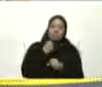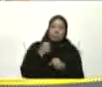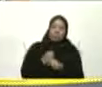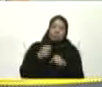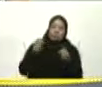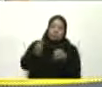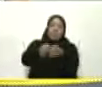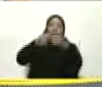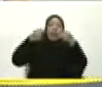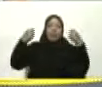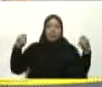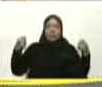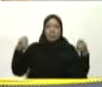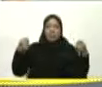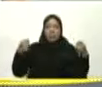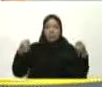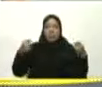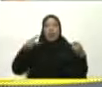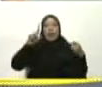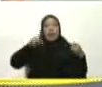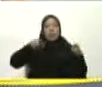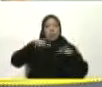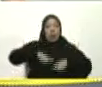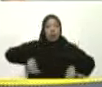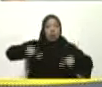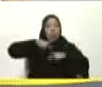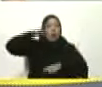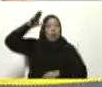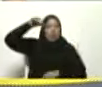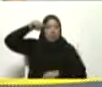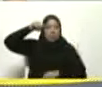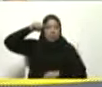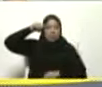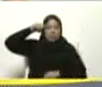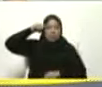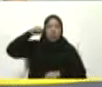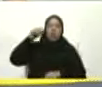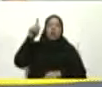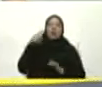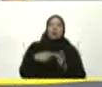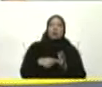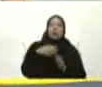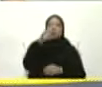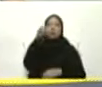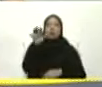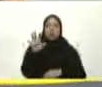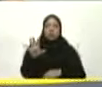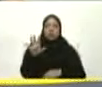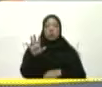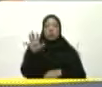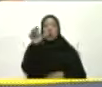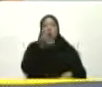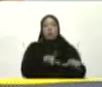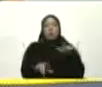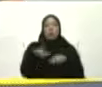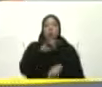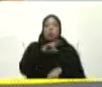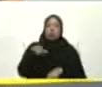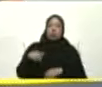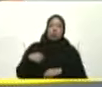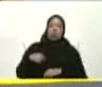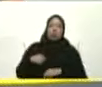Aulas Salas de baño Muy importantes Y laboratorios 105 aulas Tenemos recuperadas